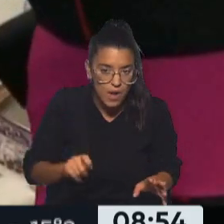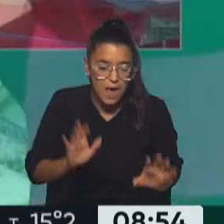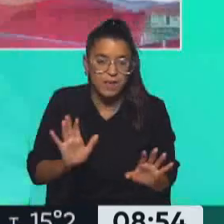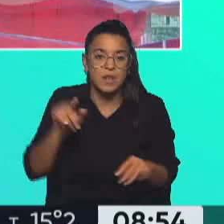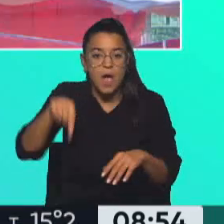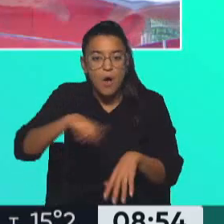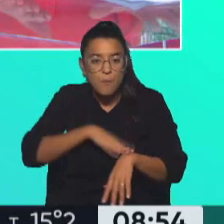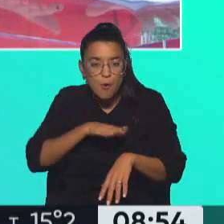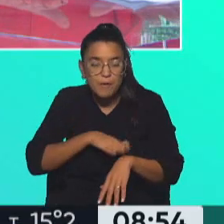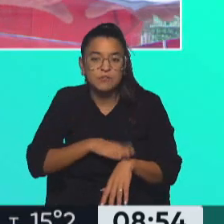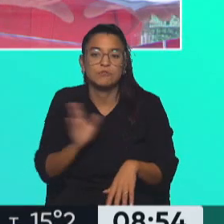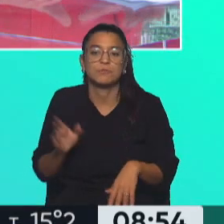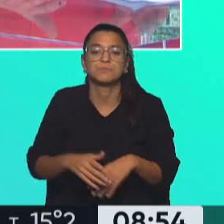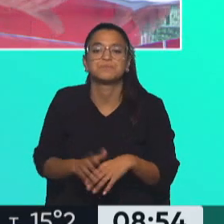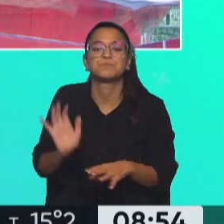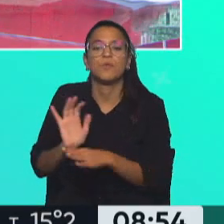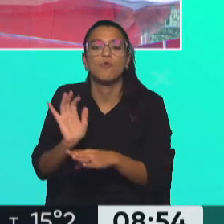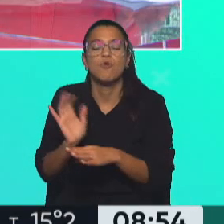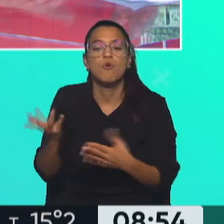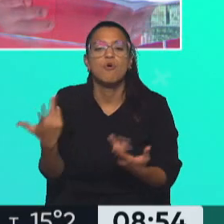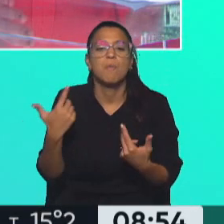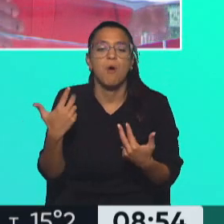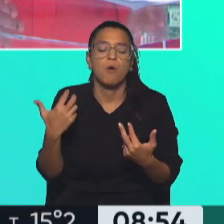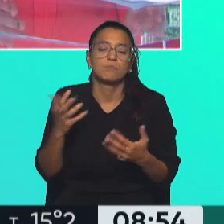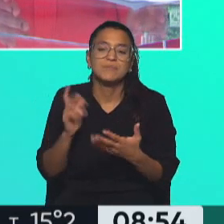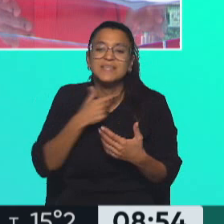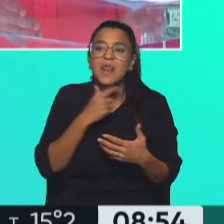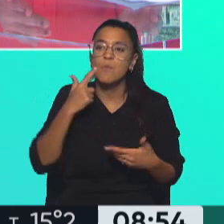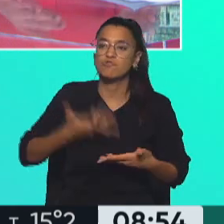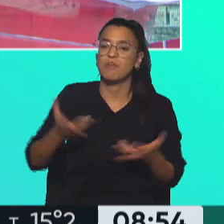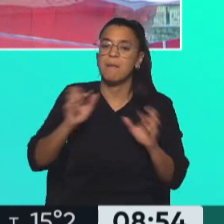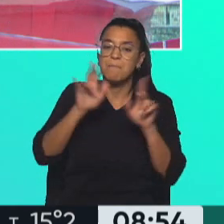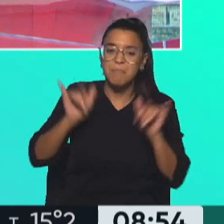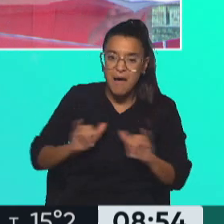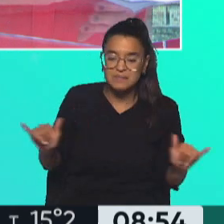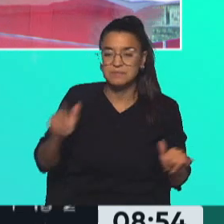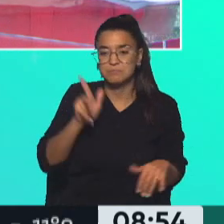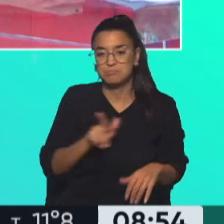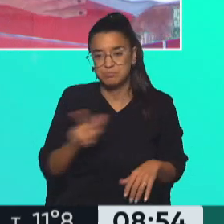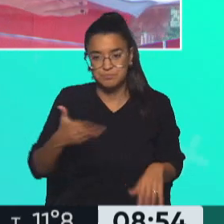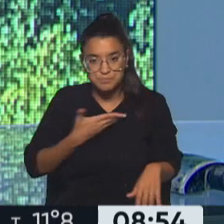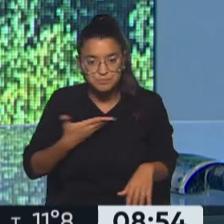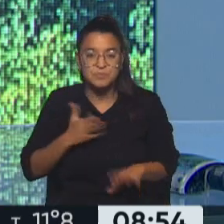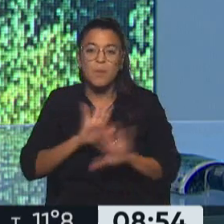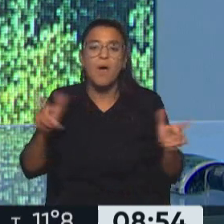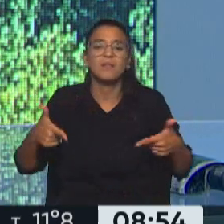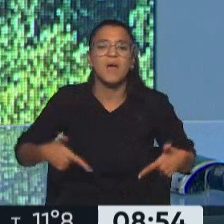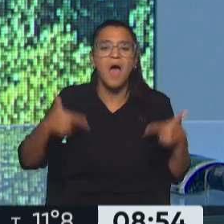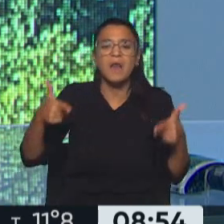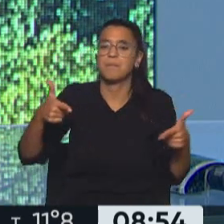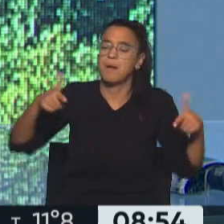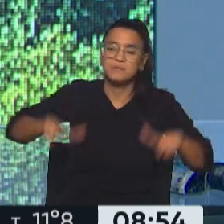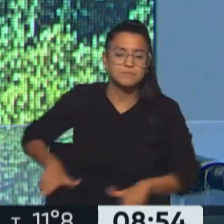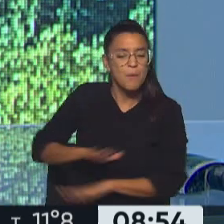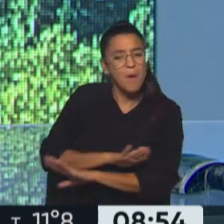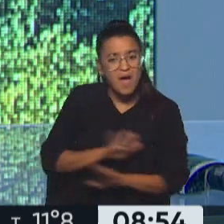en este momento, bueno, como un símbolo de la paz, lo que dijo el Papa Francisco, que es que depongan las armas, que se termine la